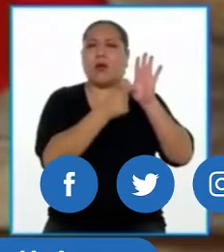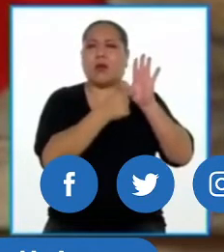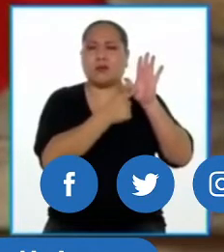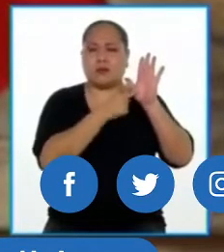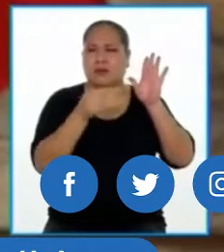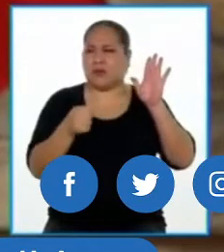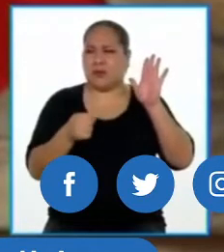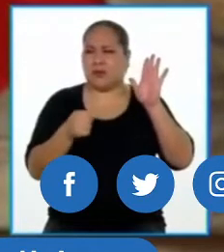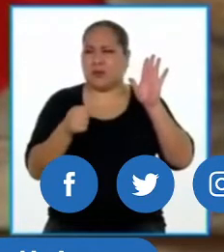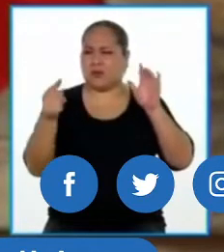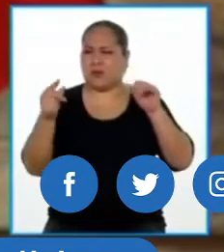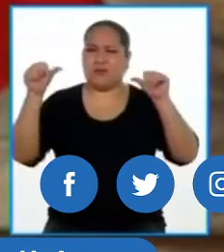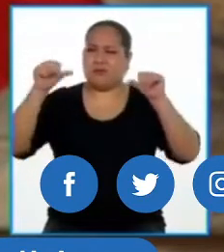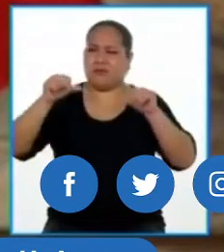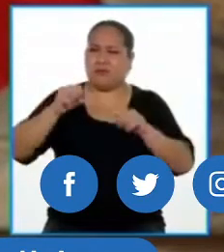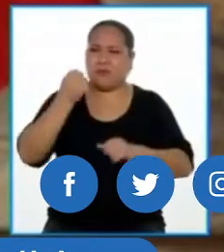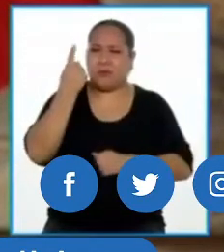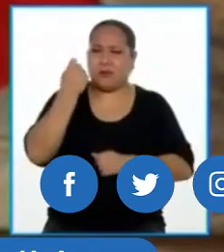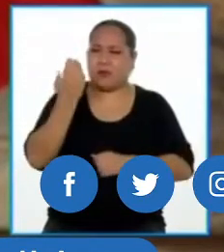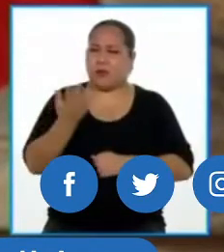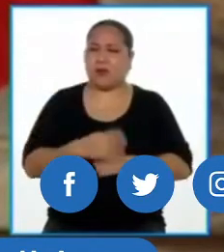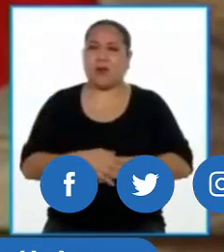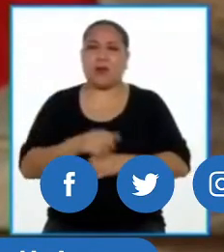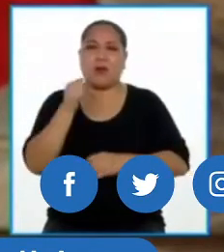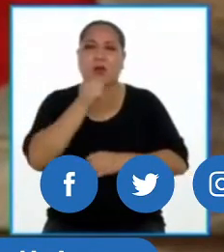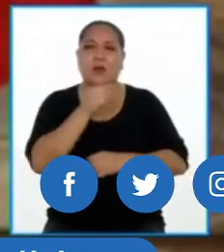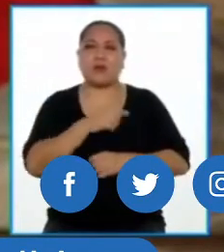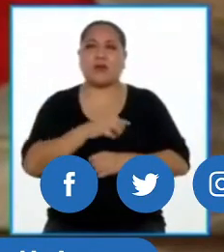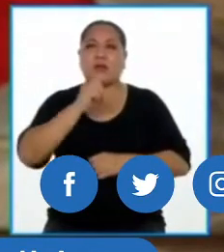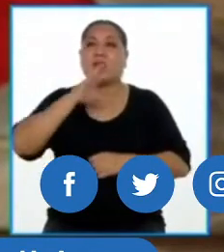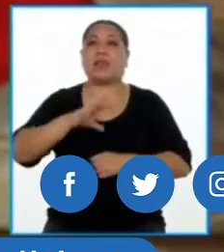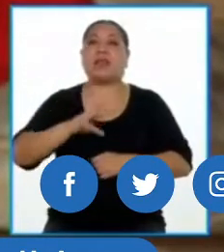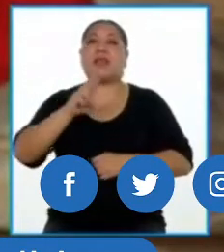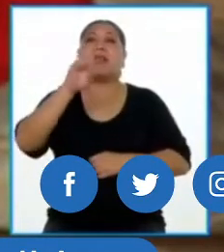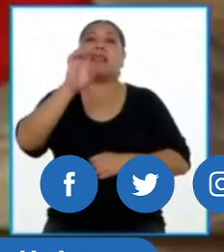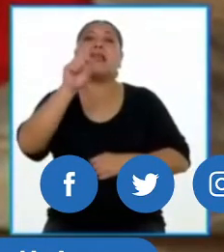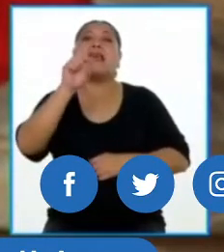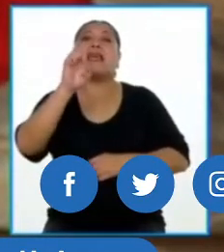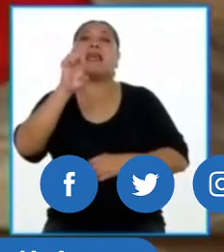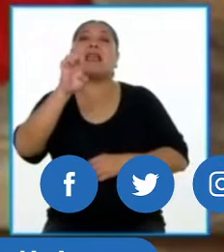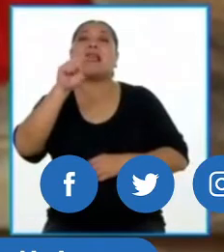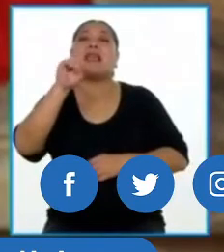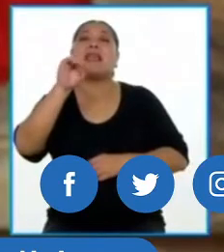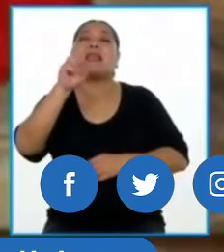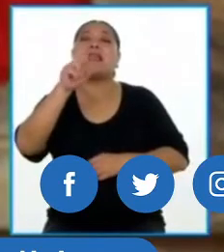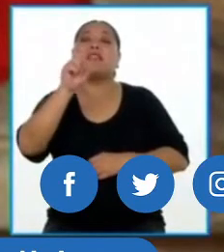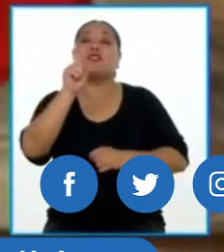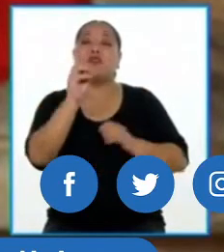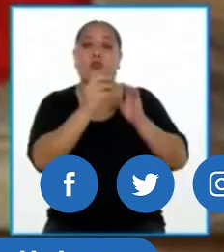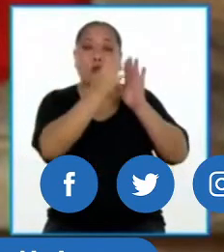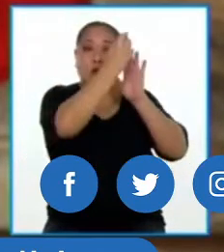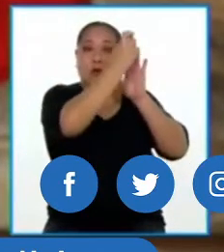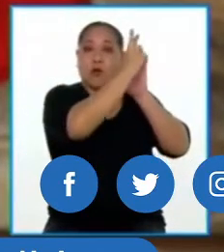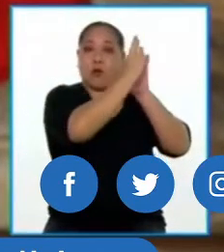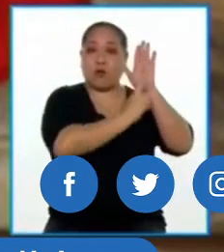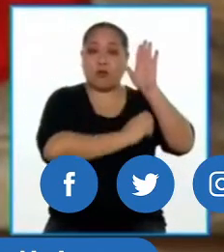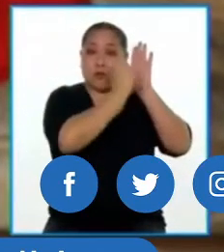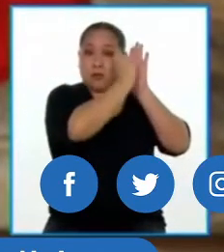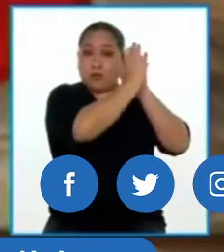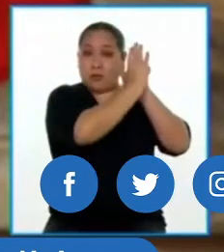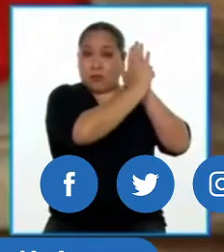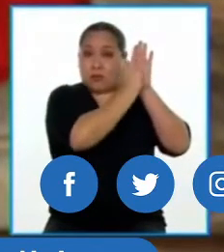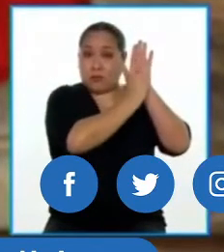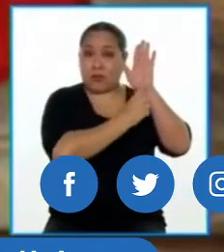interpretación realmente es simple y llanamente hablaba de un registro de sanitario y nada más.